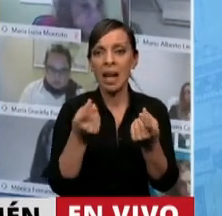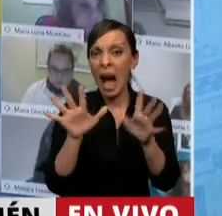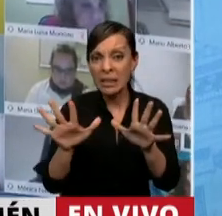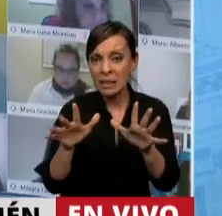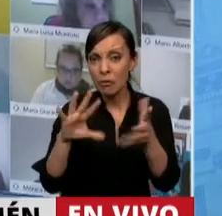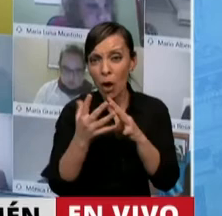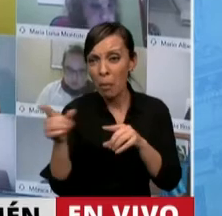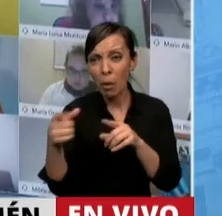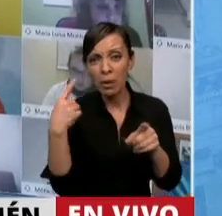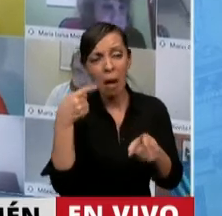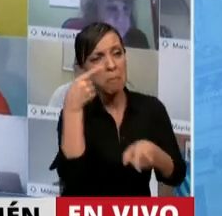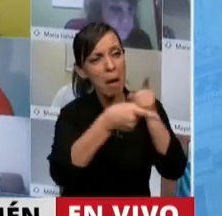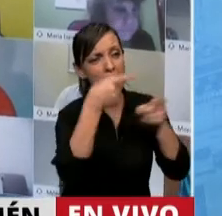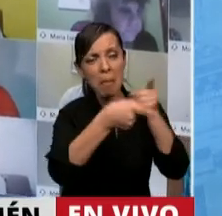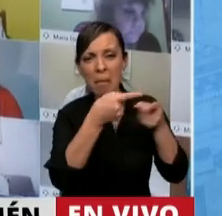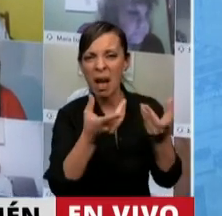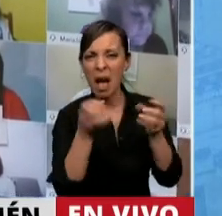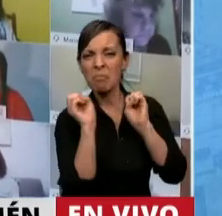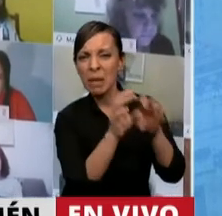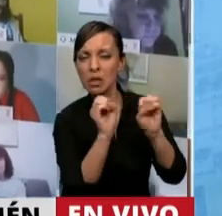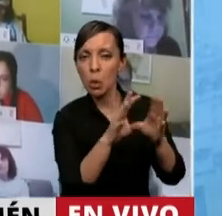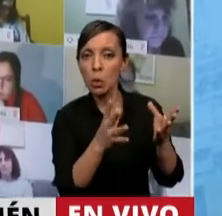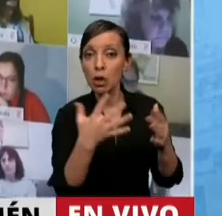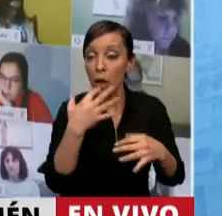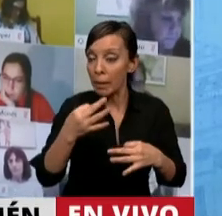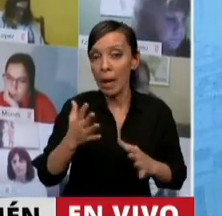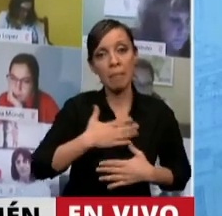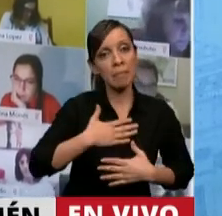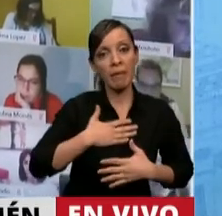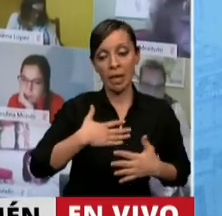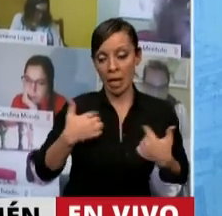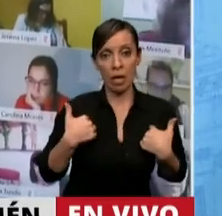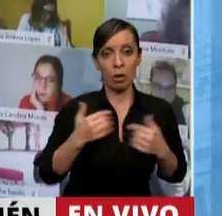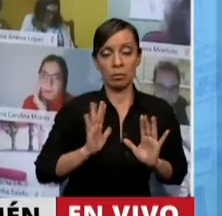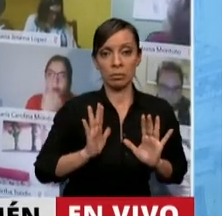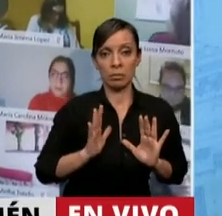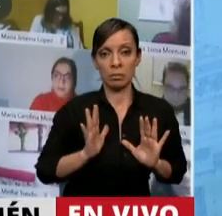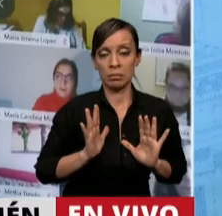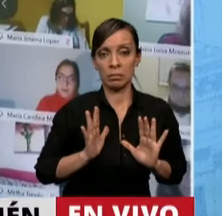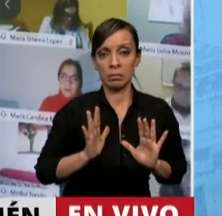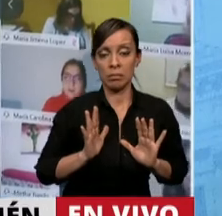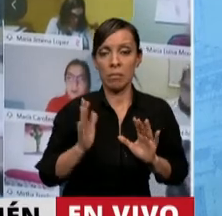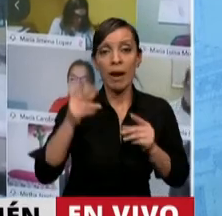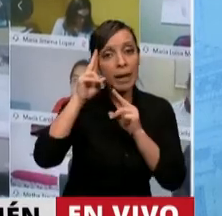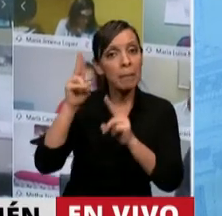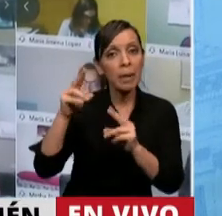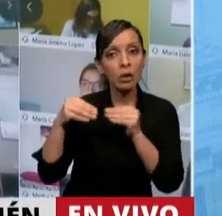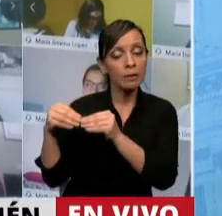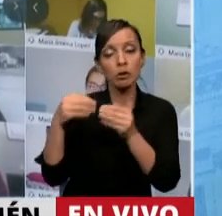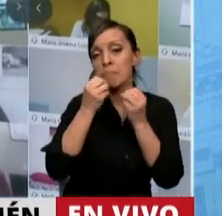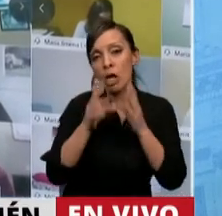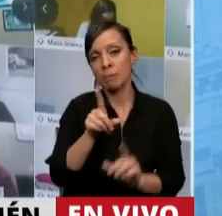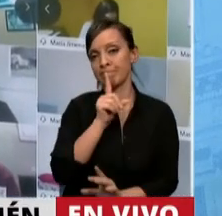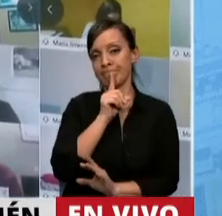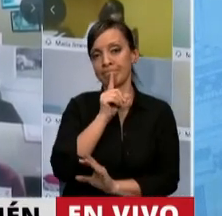recinto, pues sinceramente preferiría hasta por respeto por mis pares o a mis pares guardar silencio.